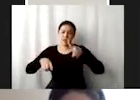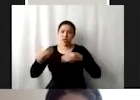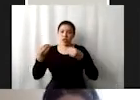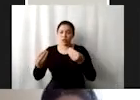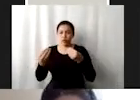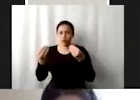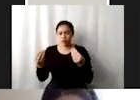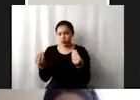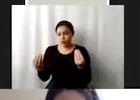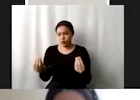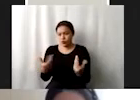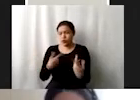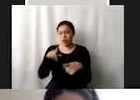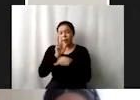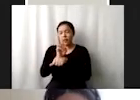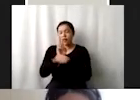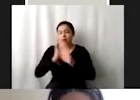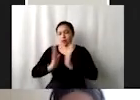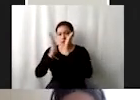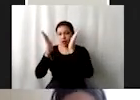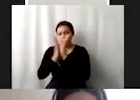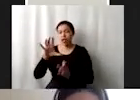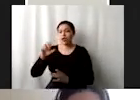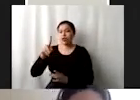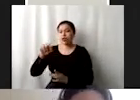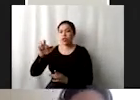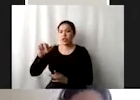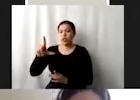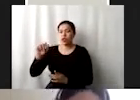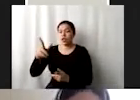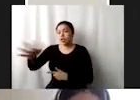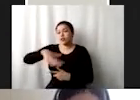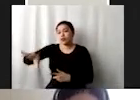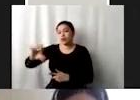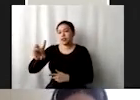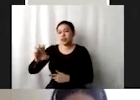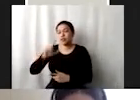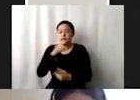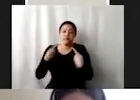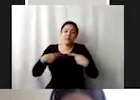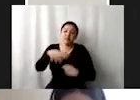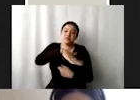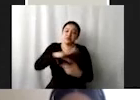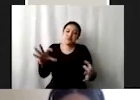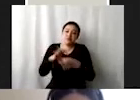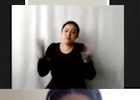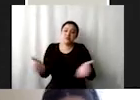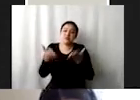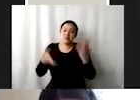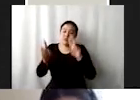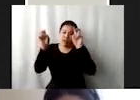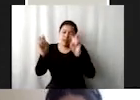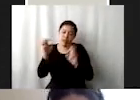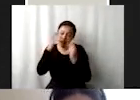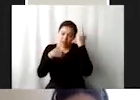participación y la vigilancia y la contraloría que tenga sociedad civil y la ciudadanía sobre estos temas y